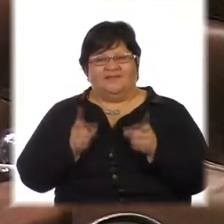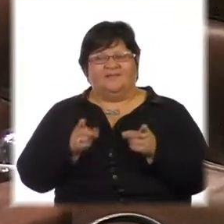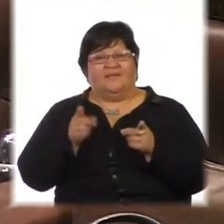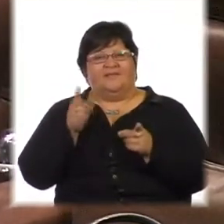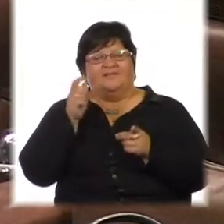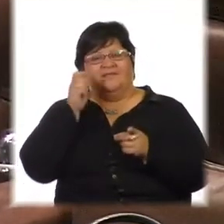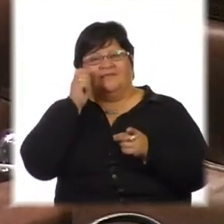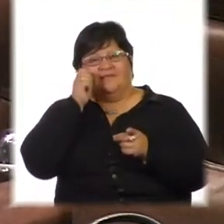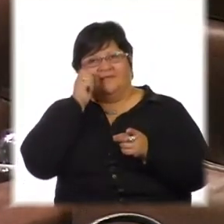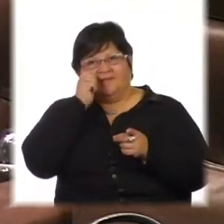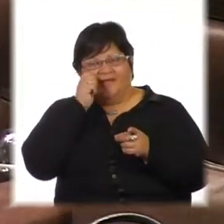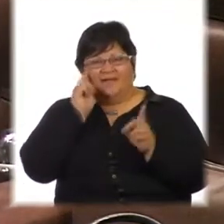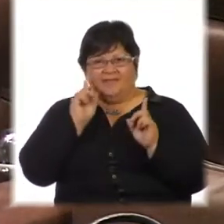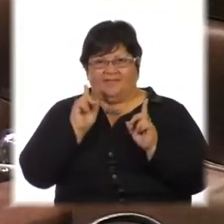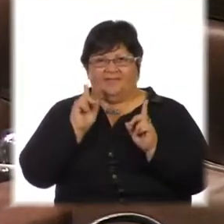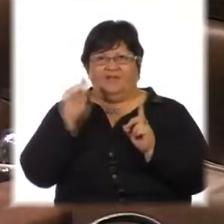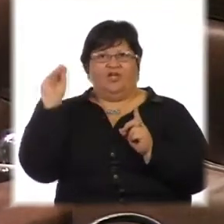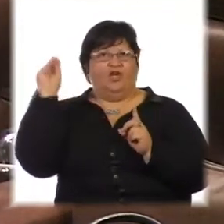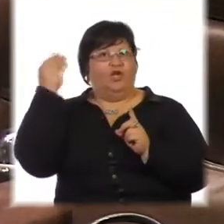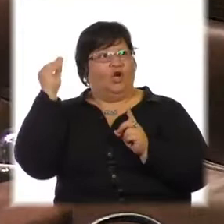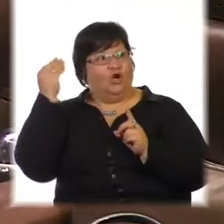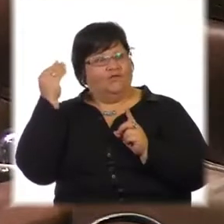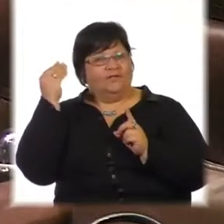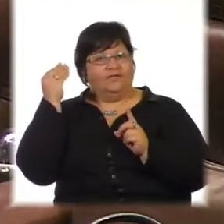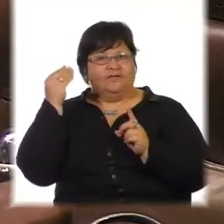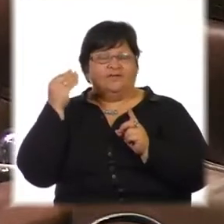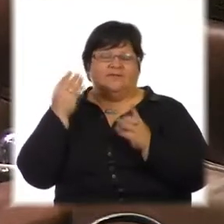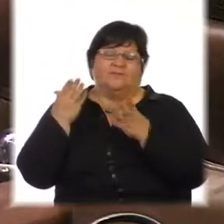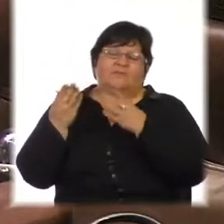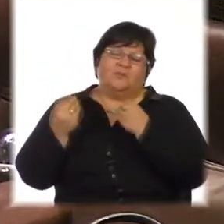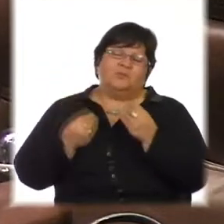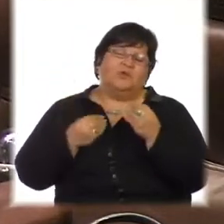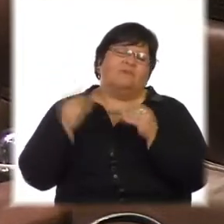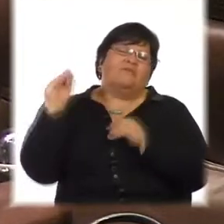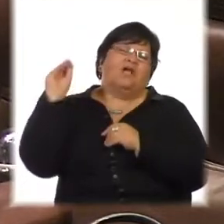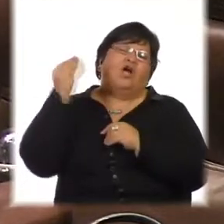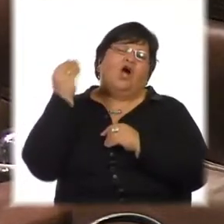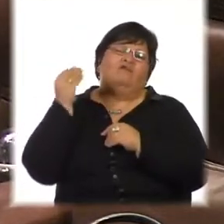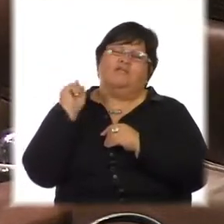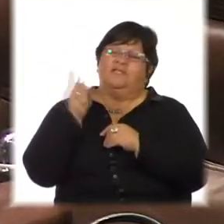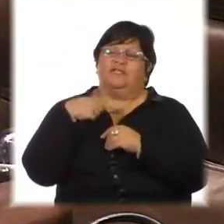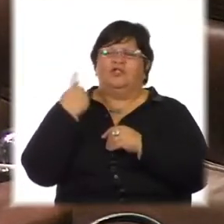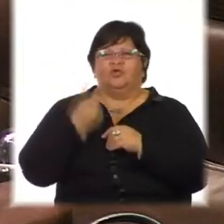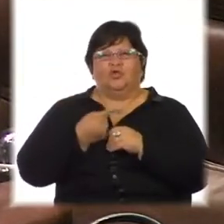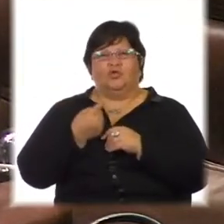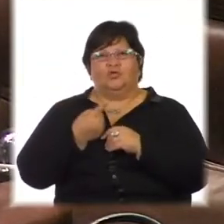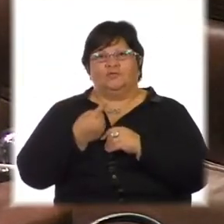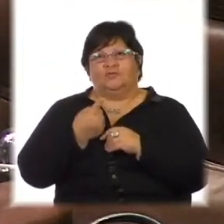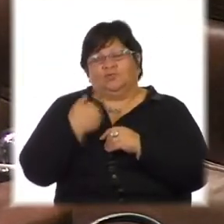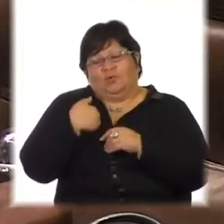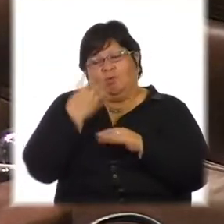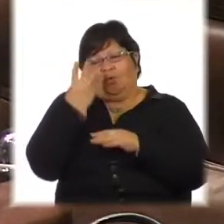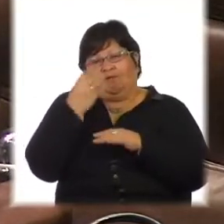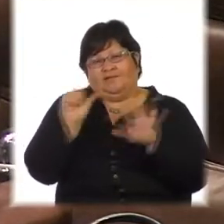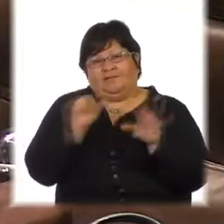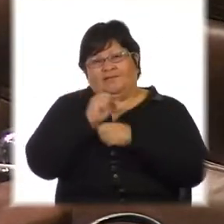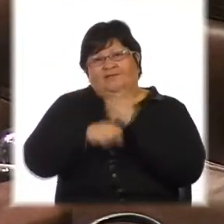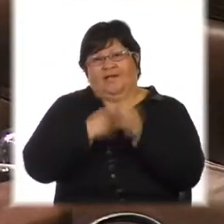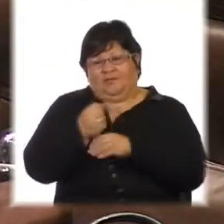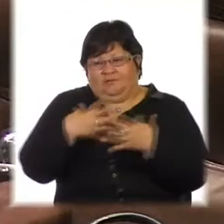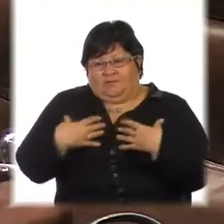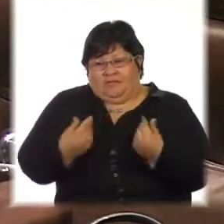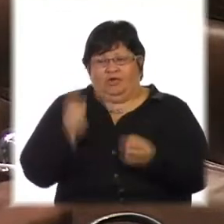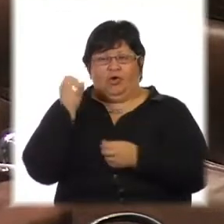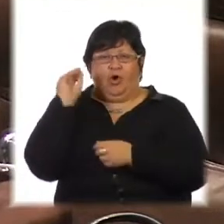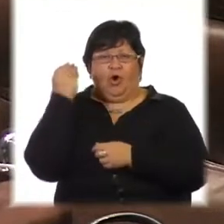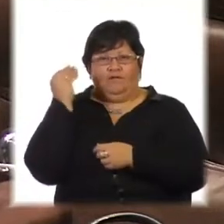jóvenes, muchos de ellos más jóvenes que nosotros, nos sentimos de alguna manera jóvenes con nuestros 46 años, viven la